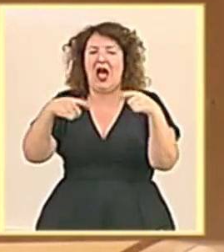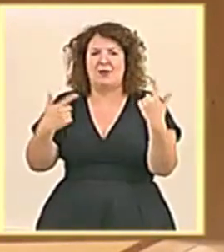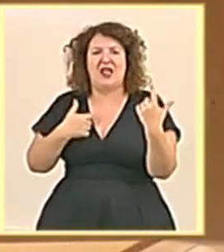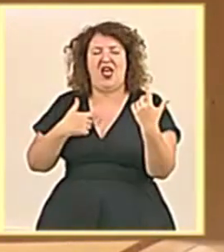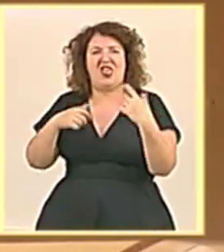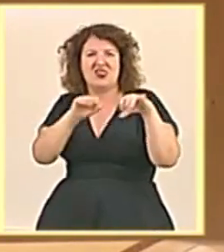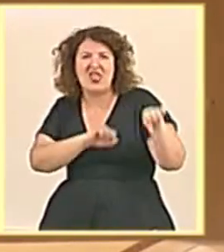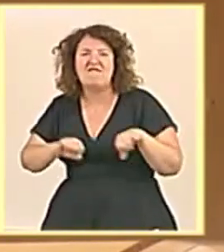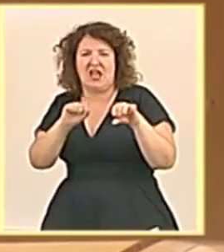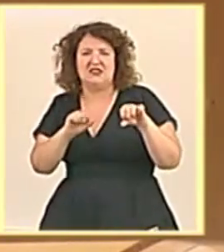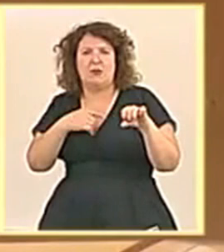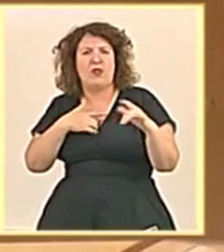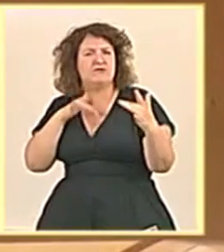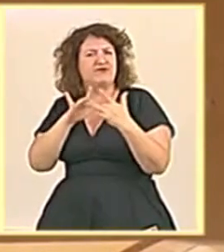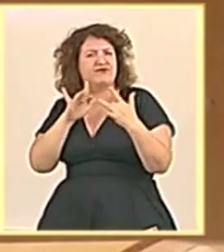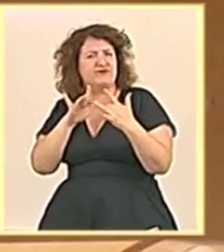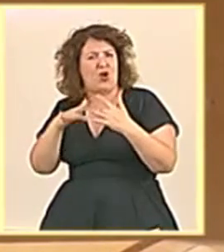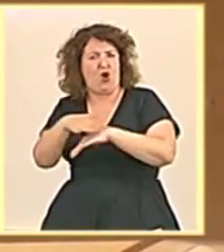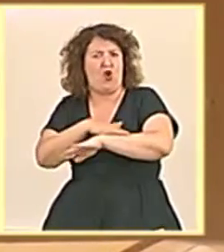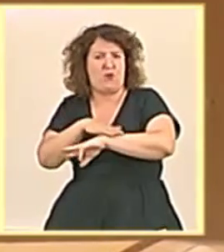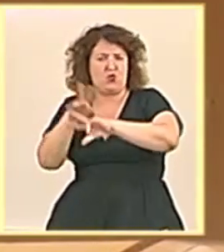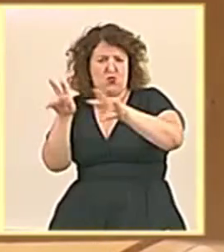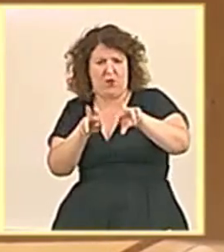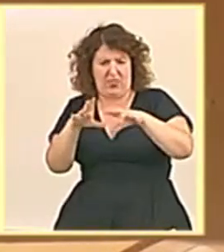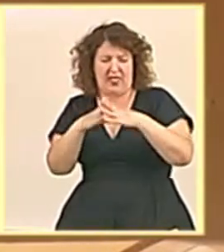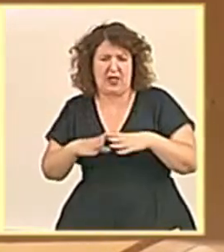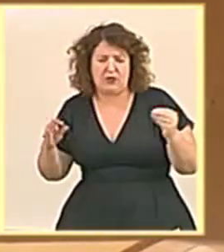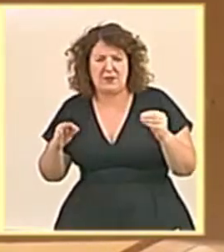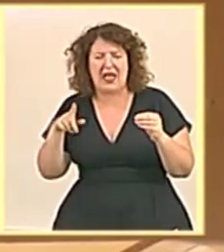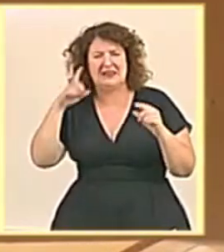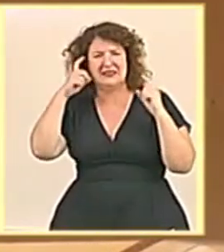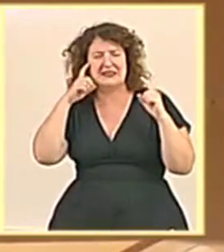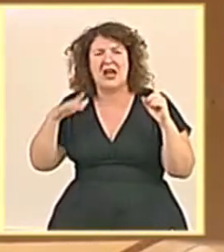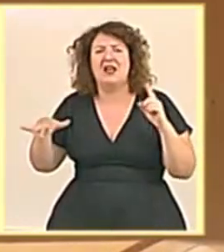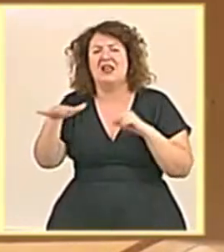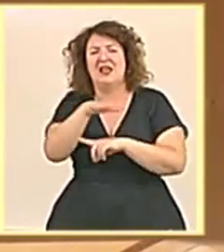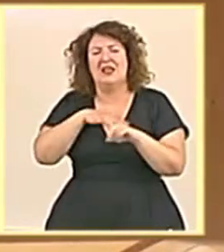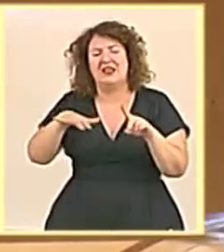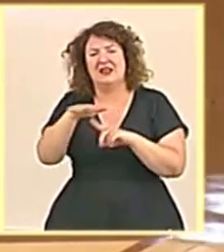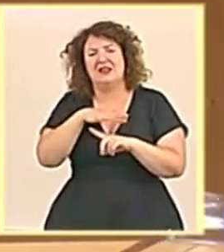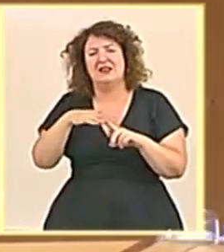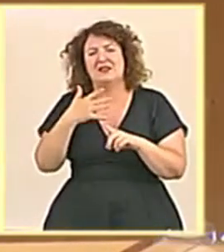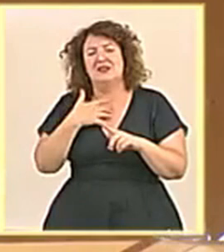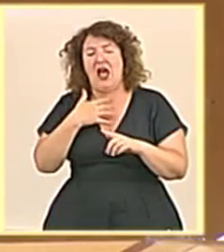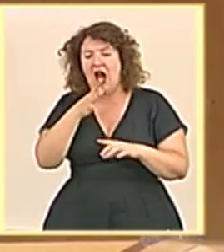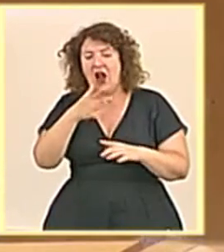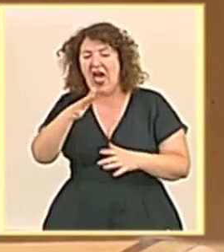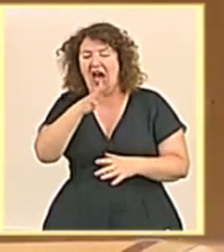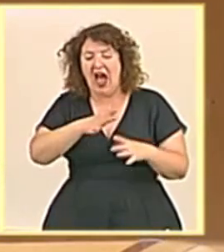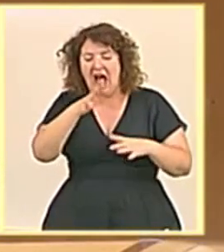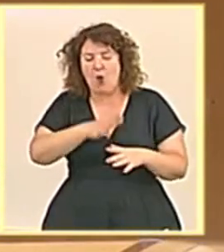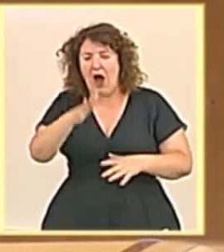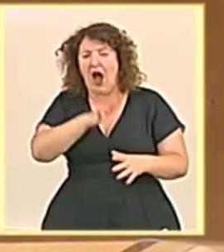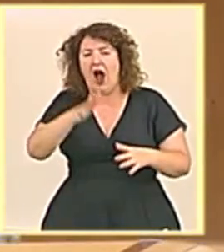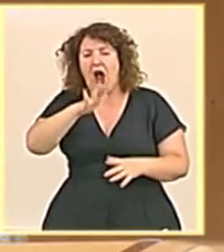una tierra aliada con la protección de los ecosistemas que evite que nos bebamos el agua de nuestros hijos y